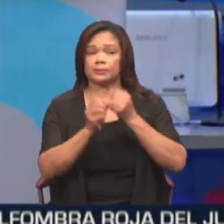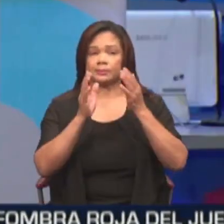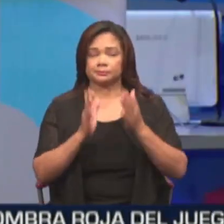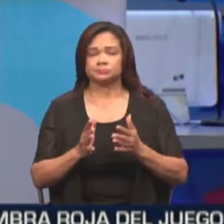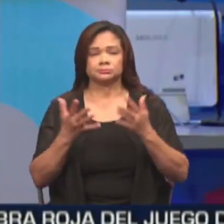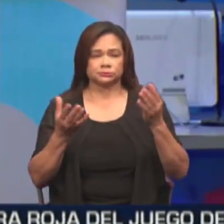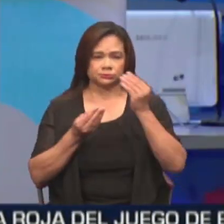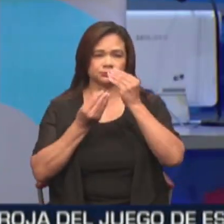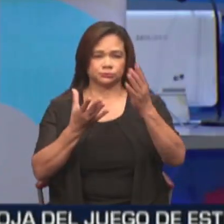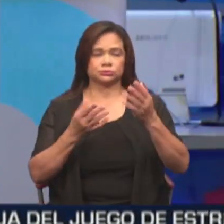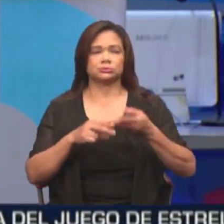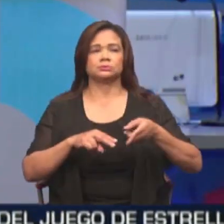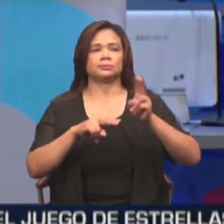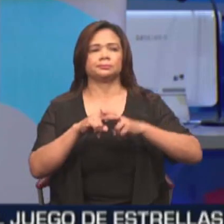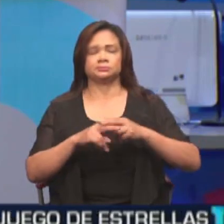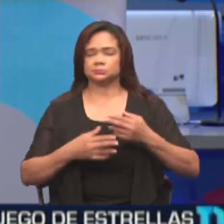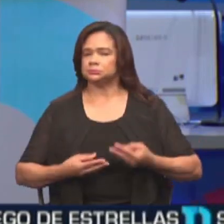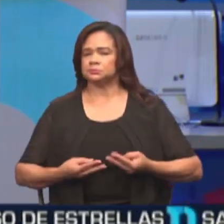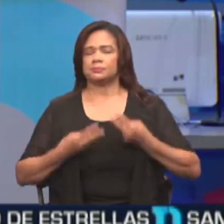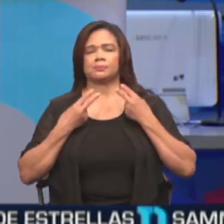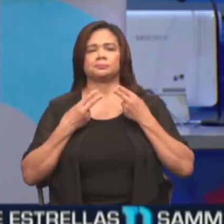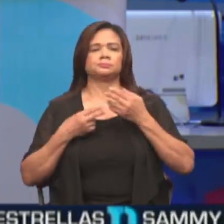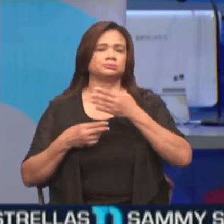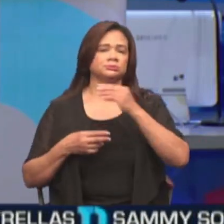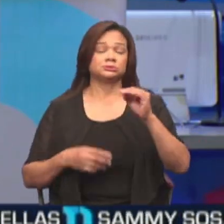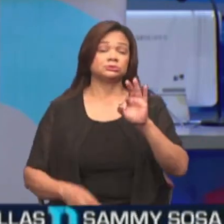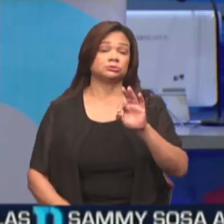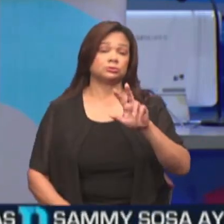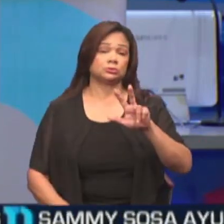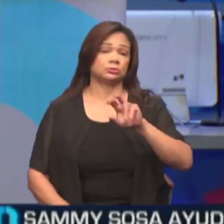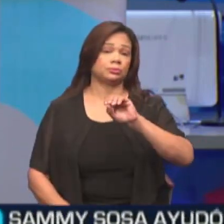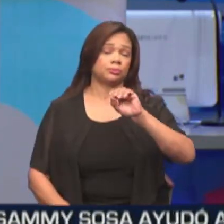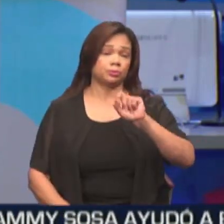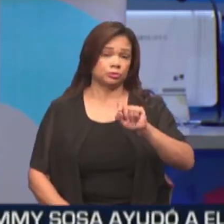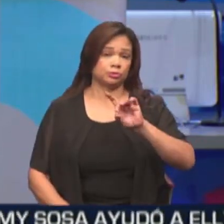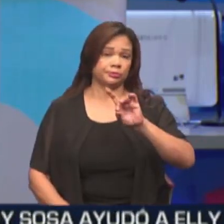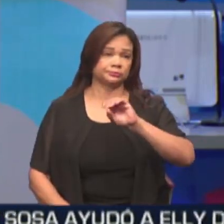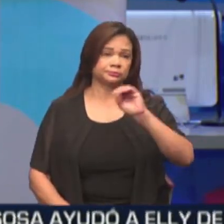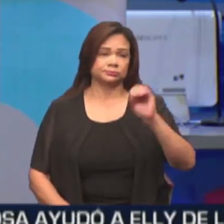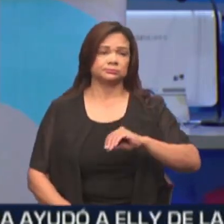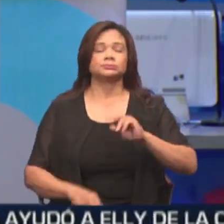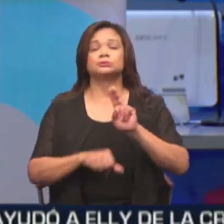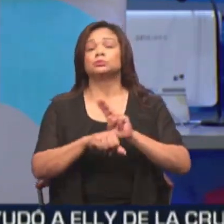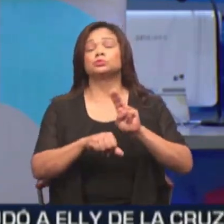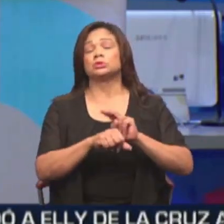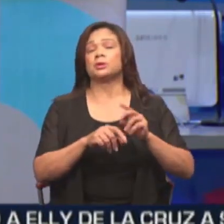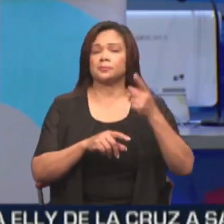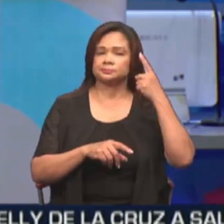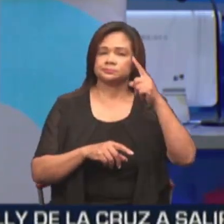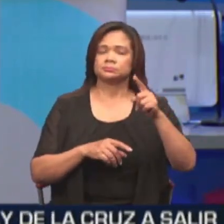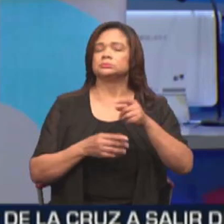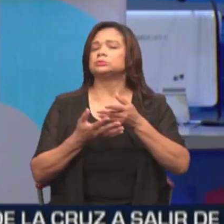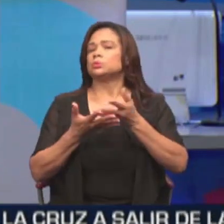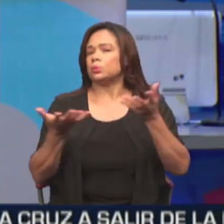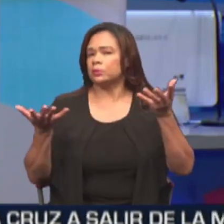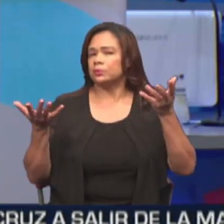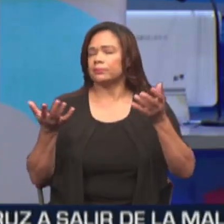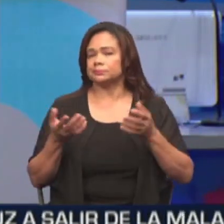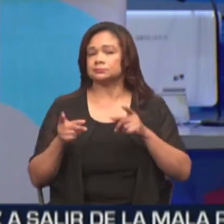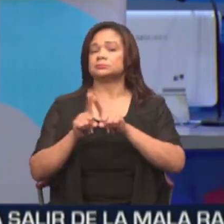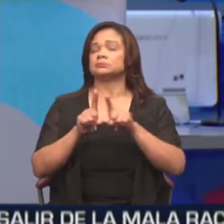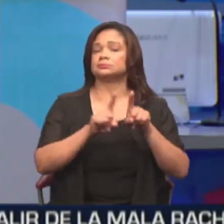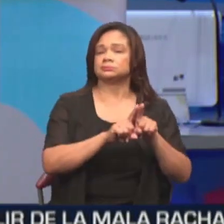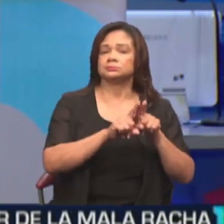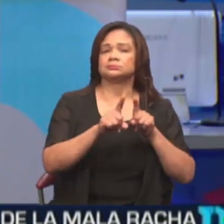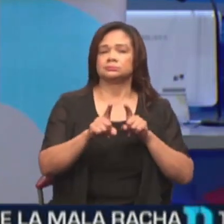reportó un incremento en su calidad de vida y el 93.8% utilizó el tiempo adicional para otras actividades. Además,